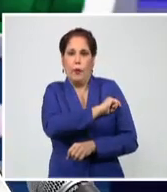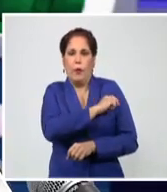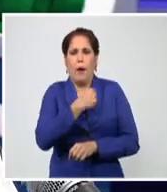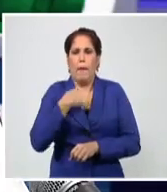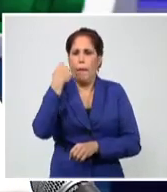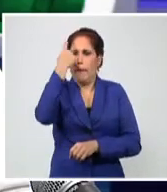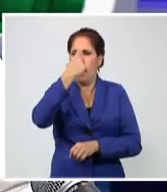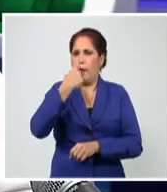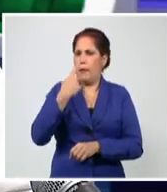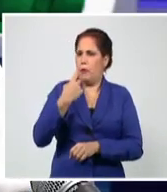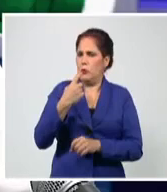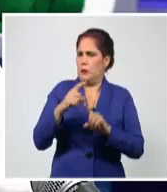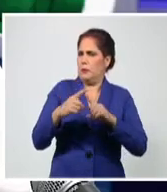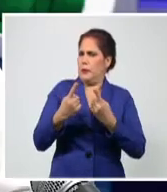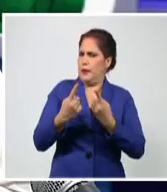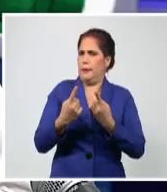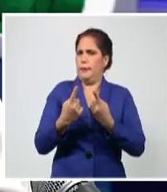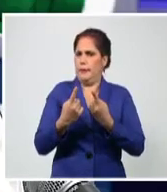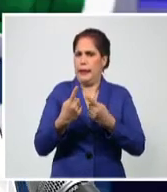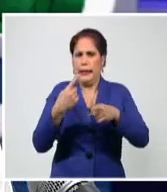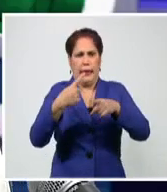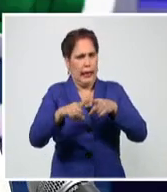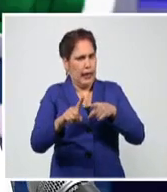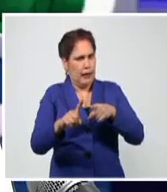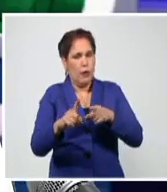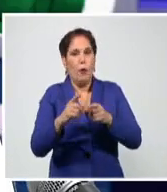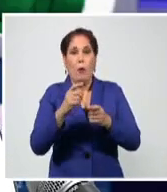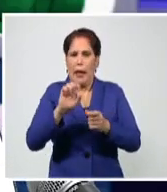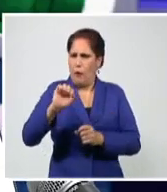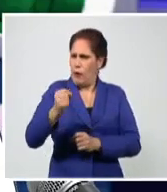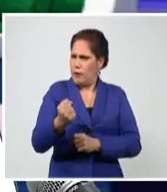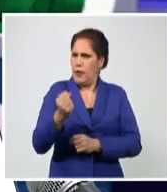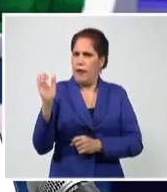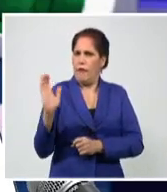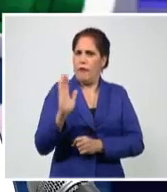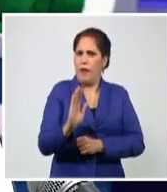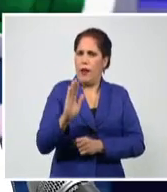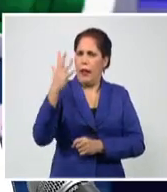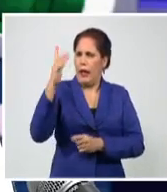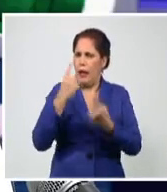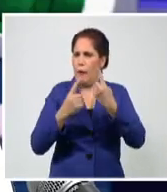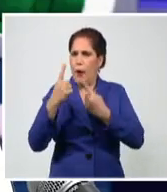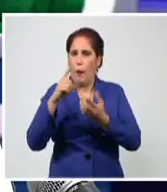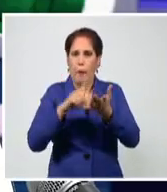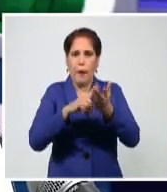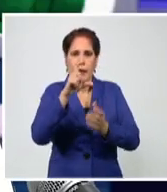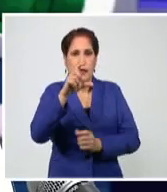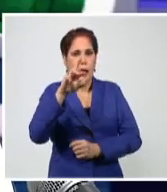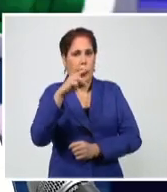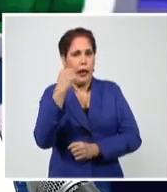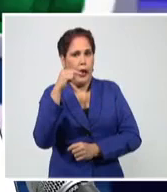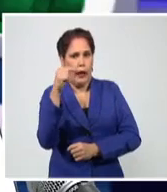preguntado, oye, pero no se le está exigiendo que venga con un PCR negativo.